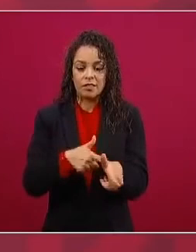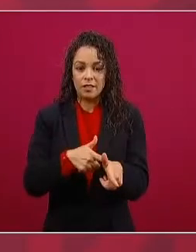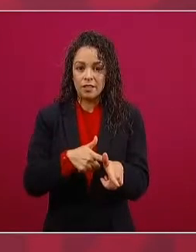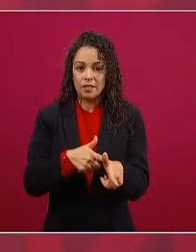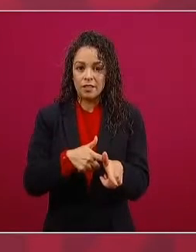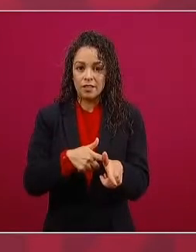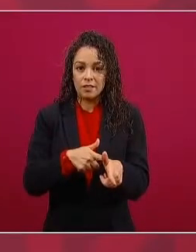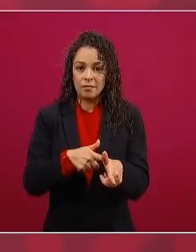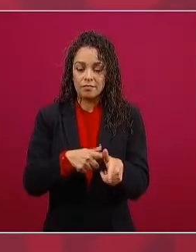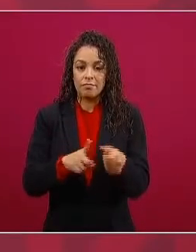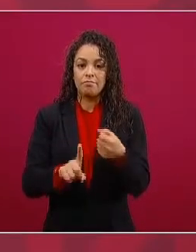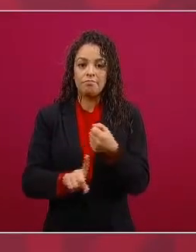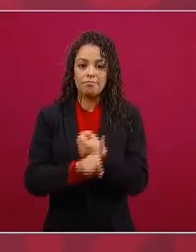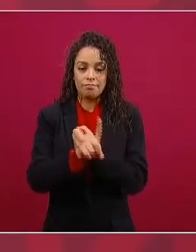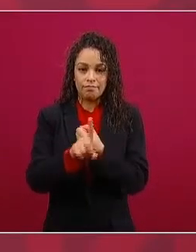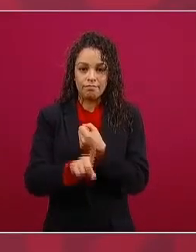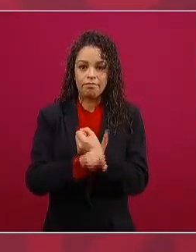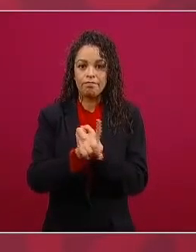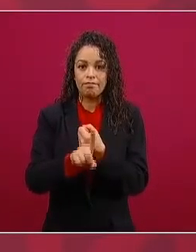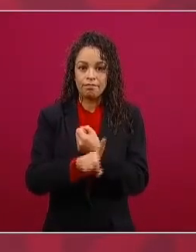la violencia